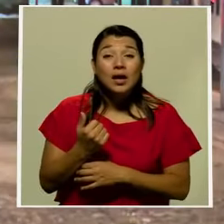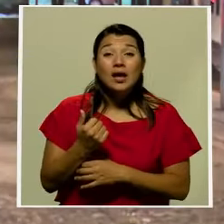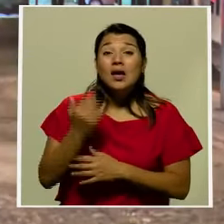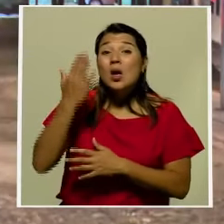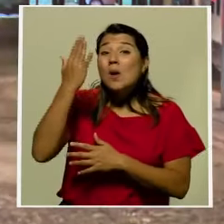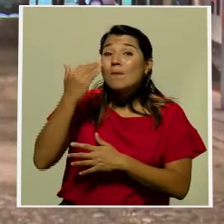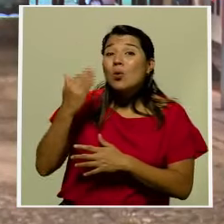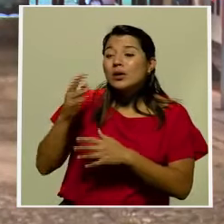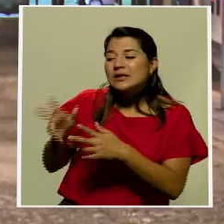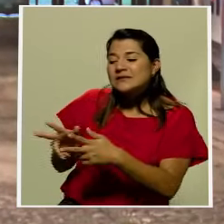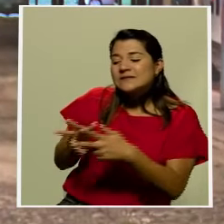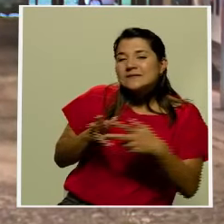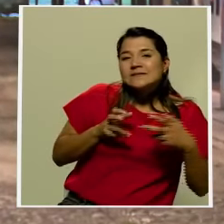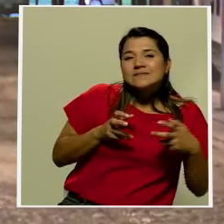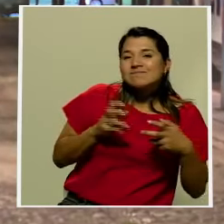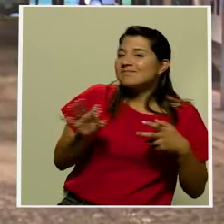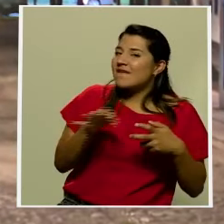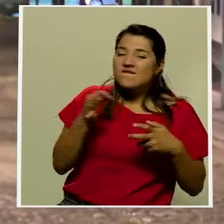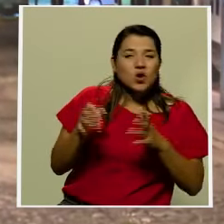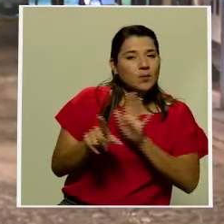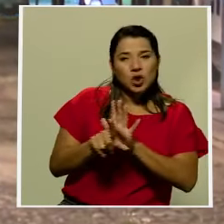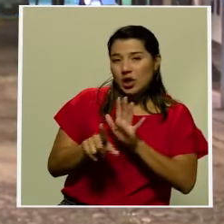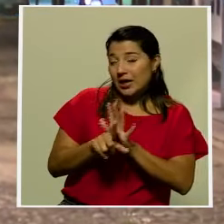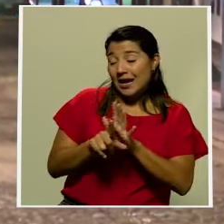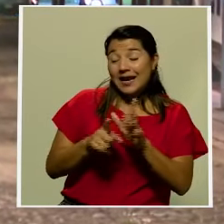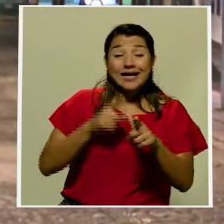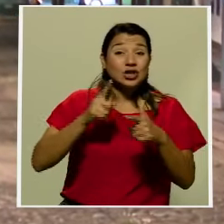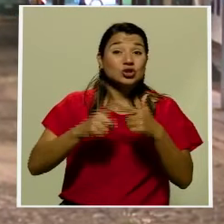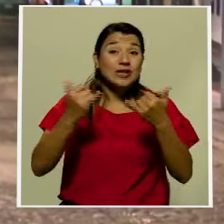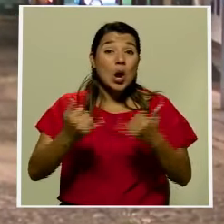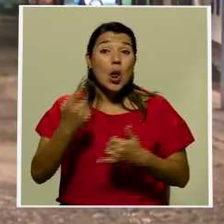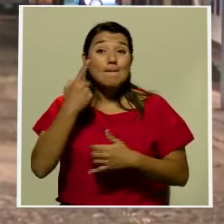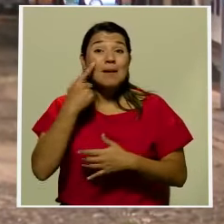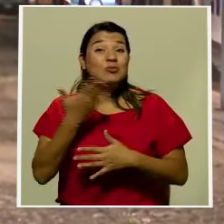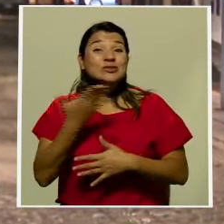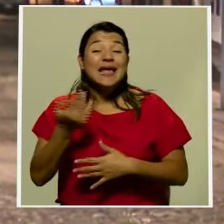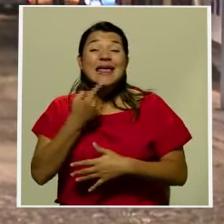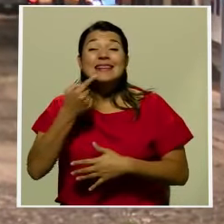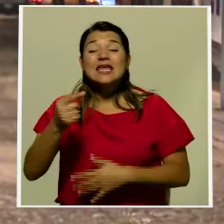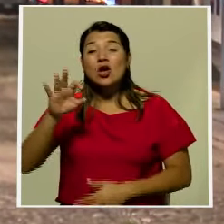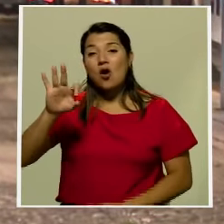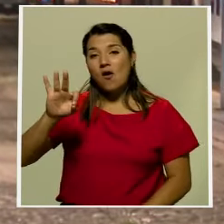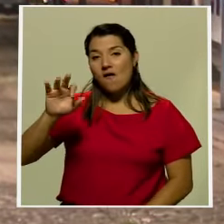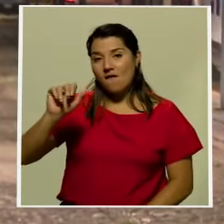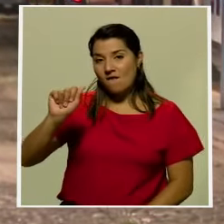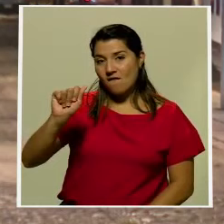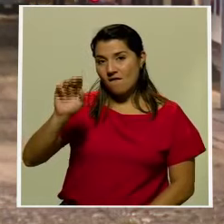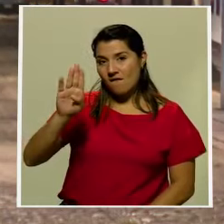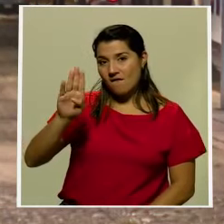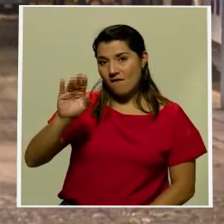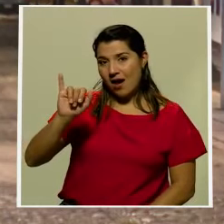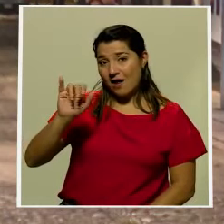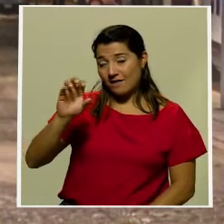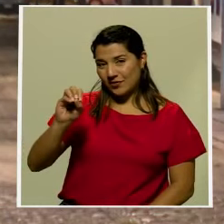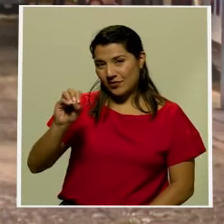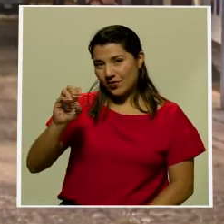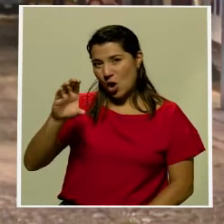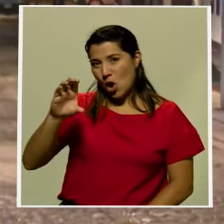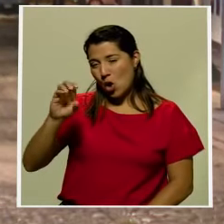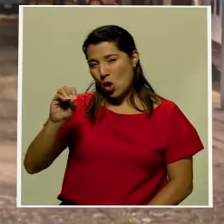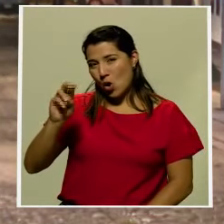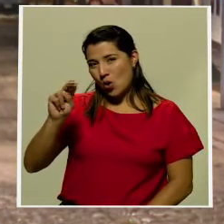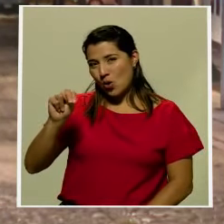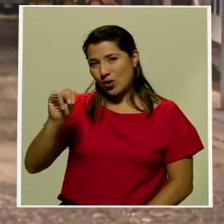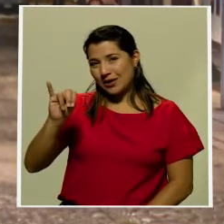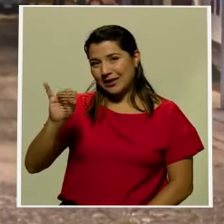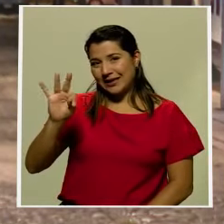manera ilegal veamos y escuchemos lo que dijo Fabio Conitrillo quien es abogado de la exdefensora de los